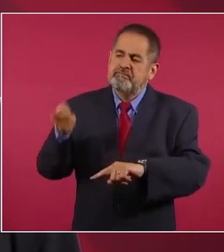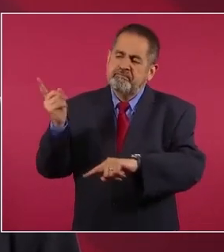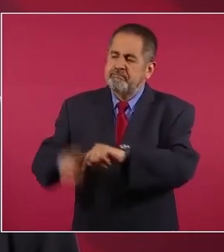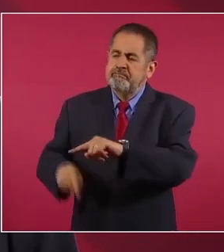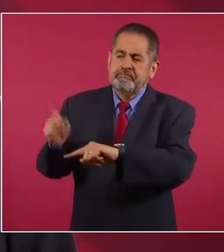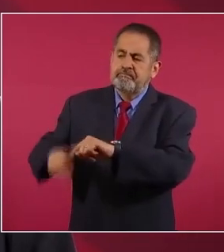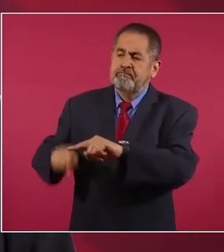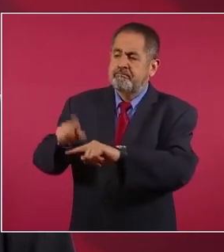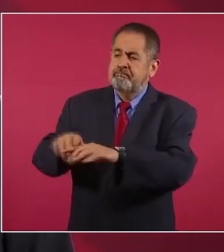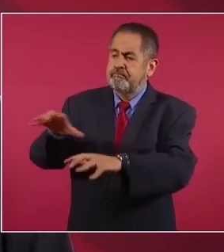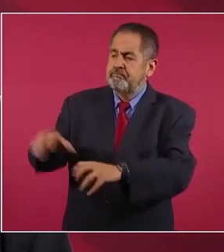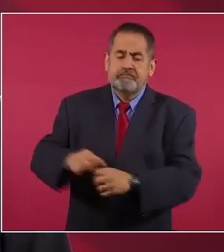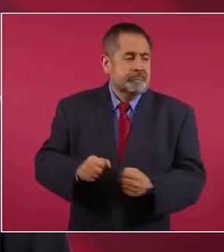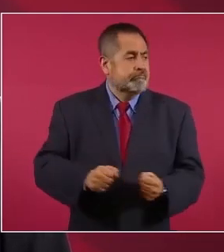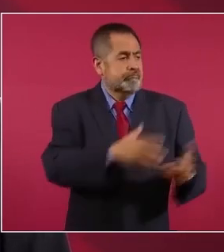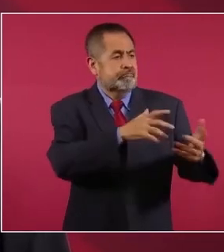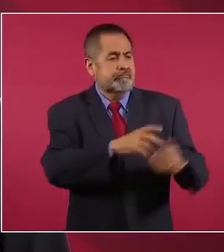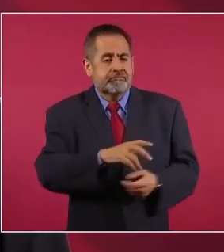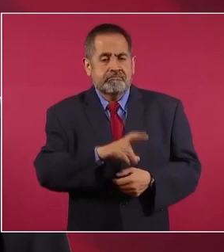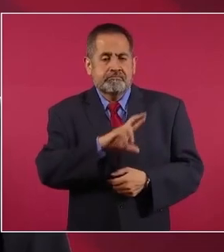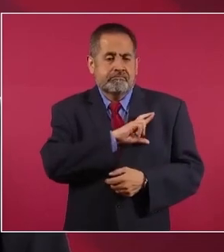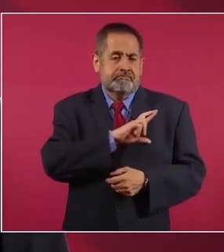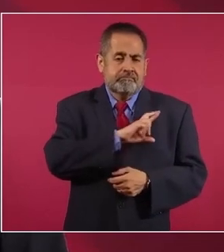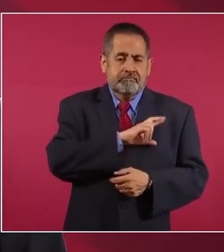las tierras ejidales